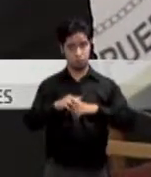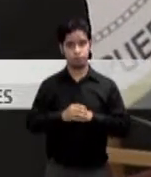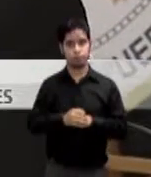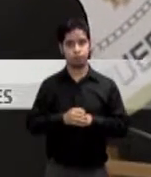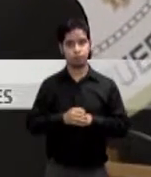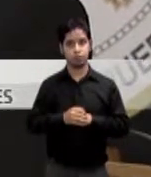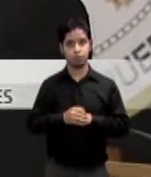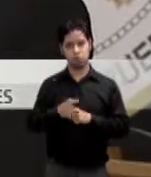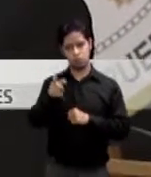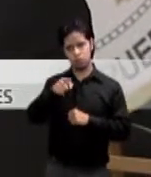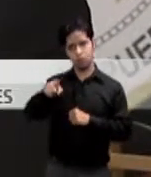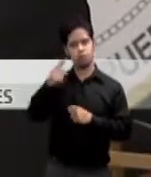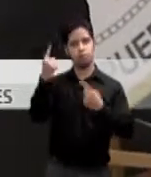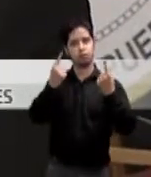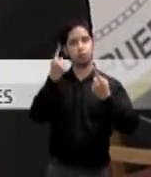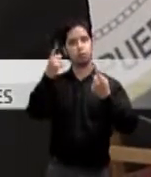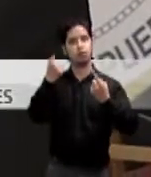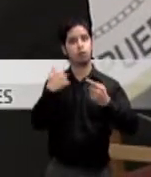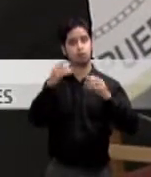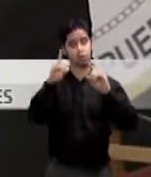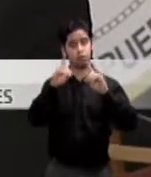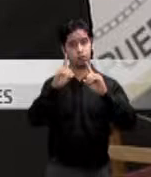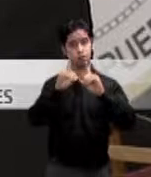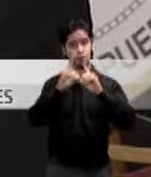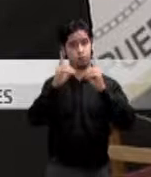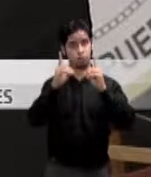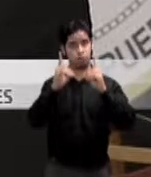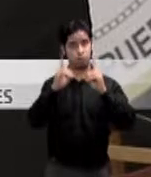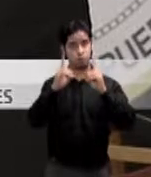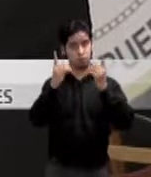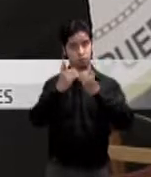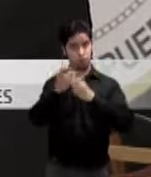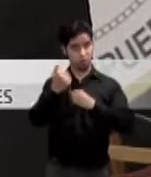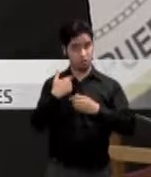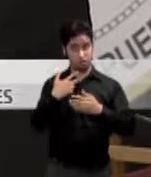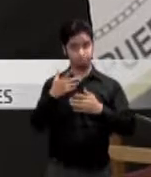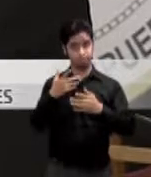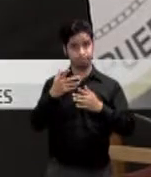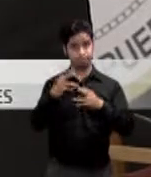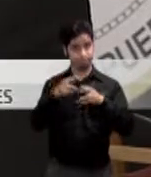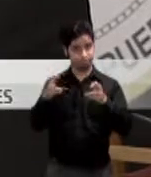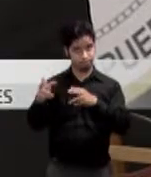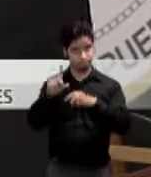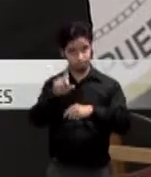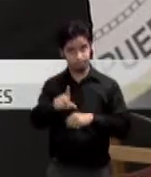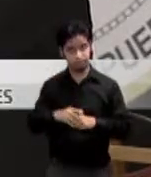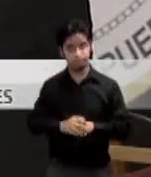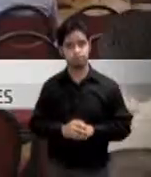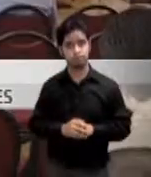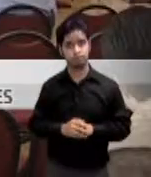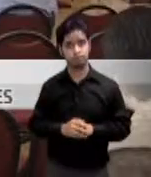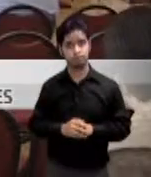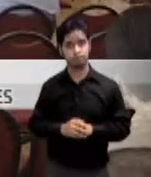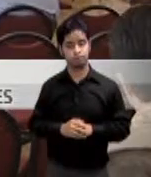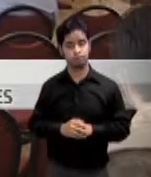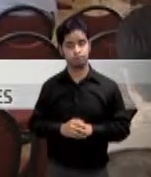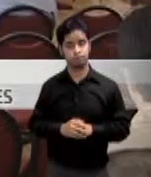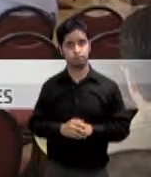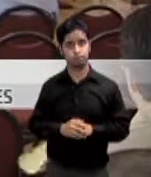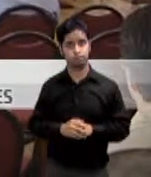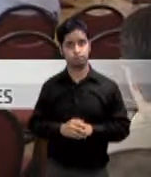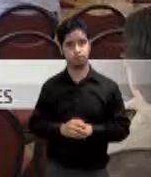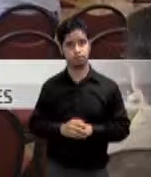¿Usted cree que el Departamento de Hacienda está capacitado hoy para implementar un IVA? Yo creo que no. todo lo que es el Yo creo que no.